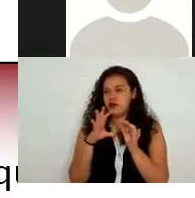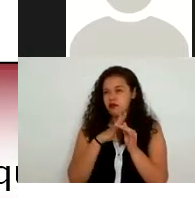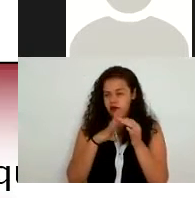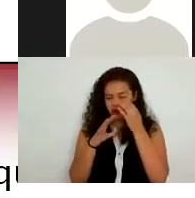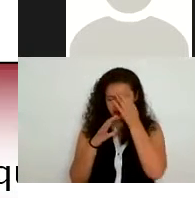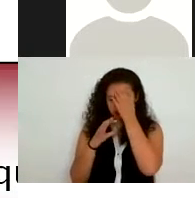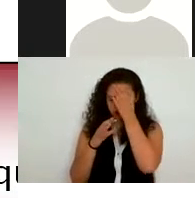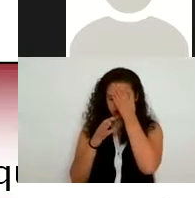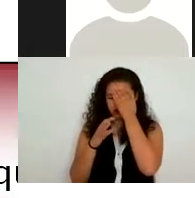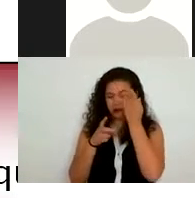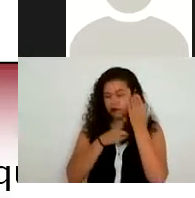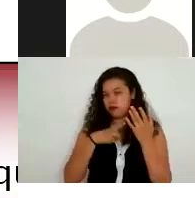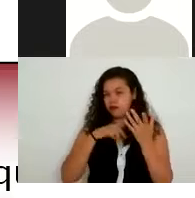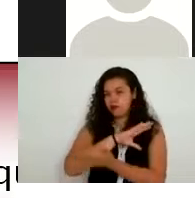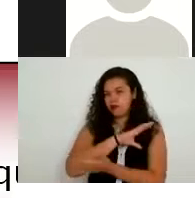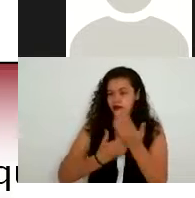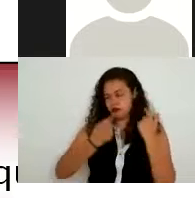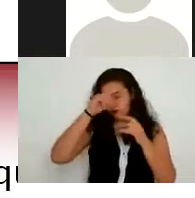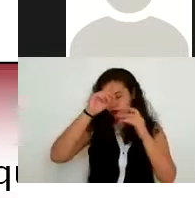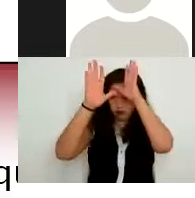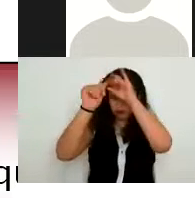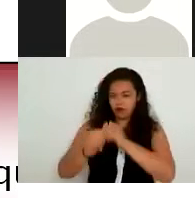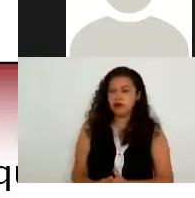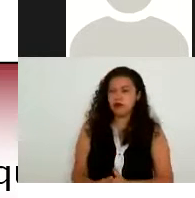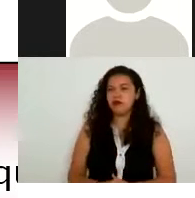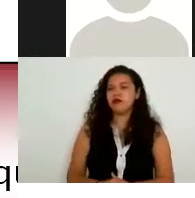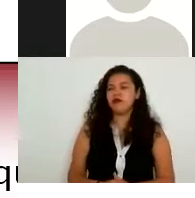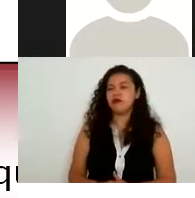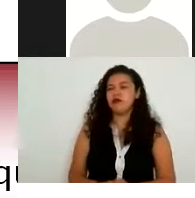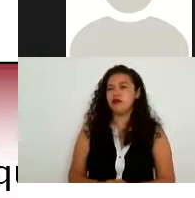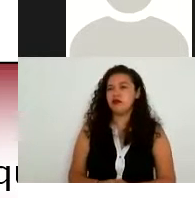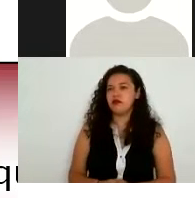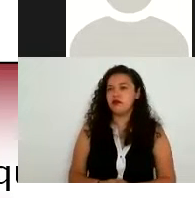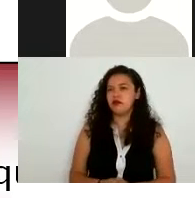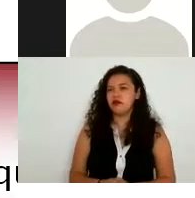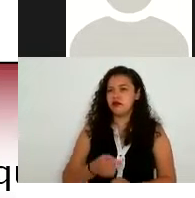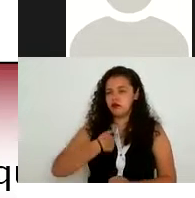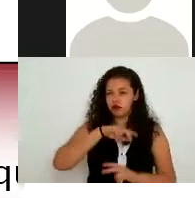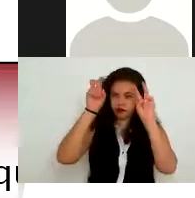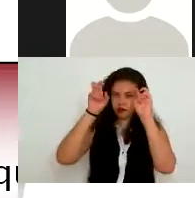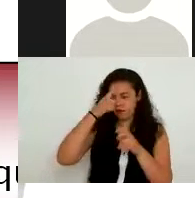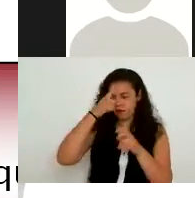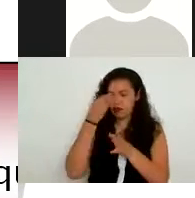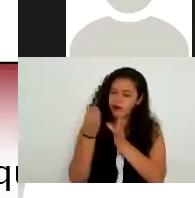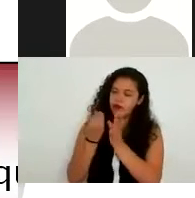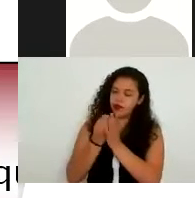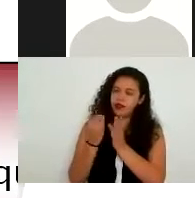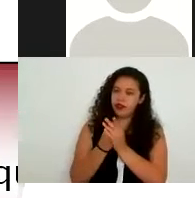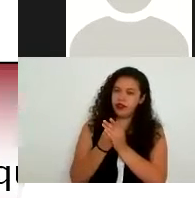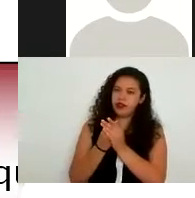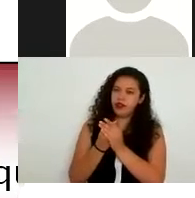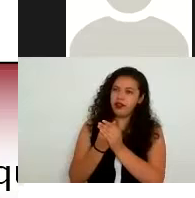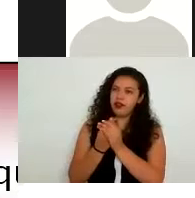del contrato del convenio para justo referir el tema de confidencialidad que nos esté divulgando nuestra información